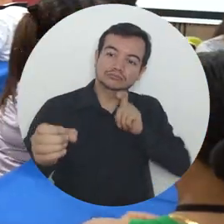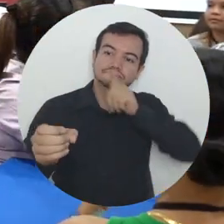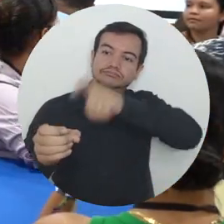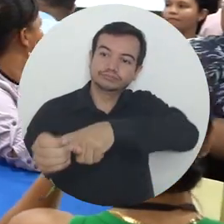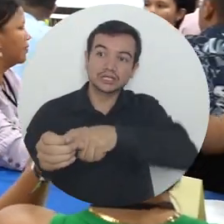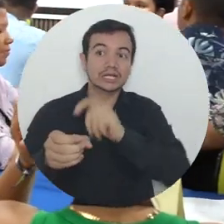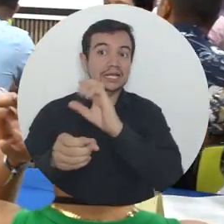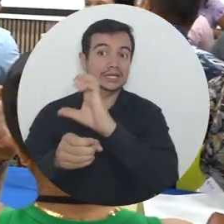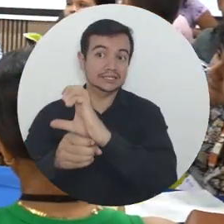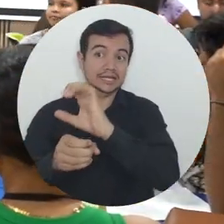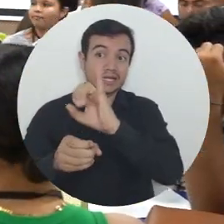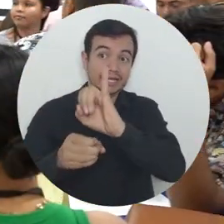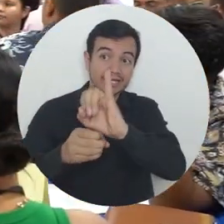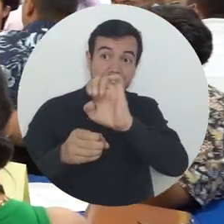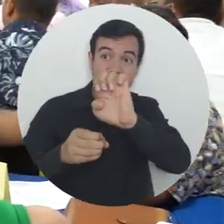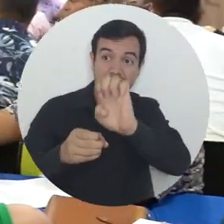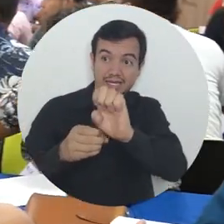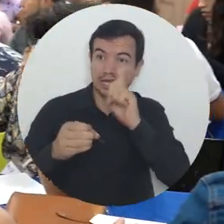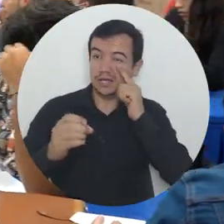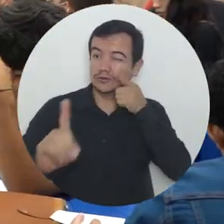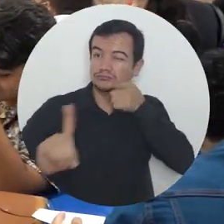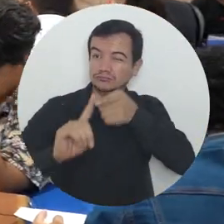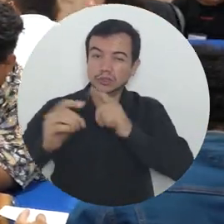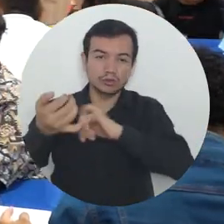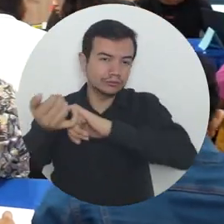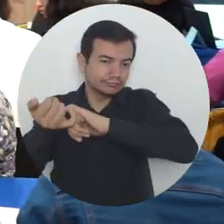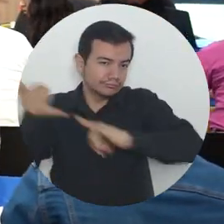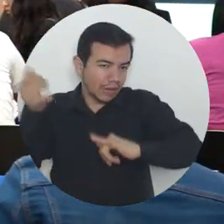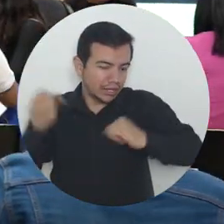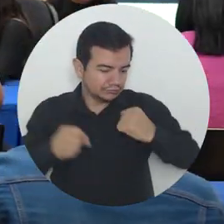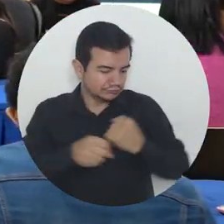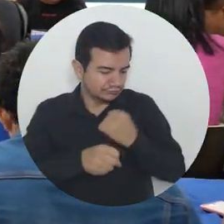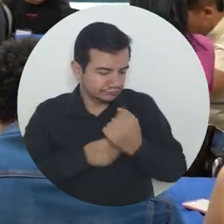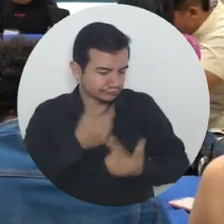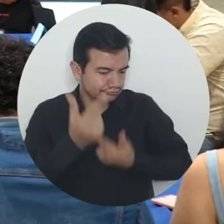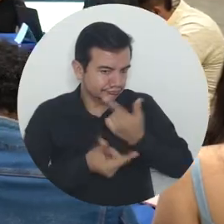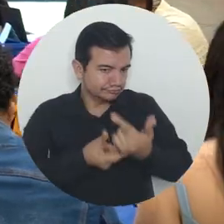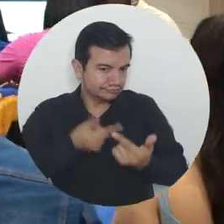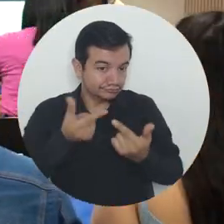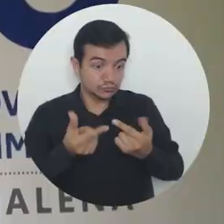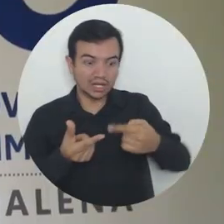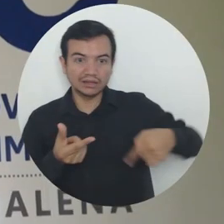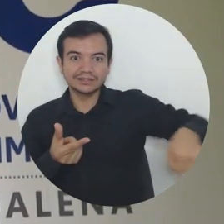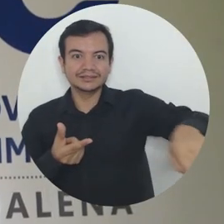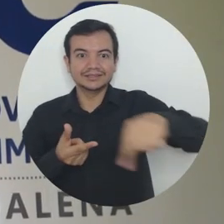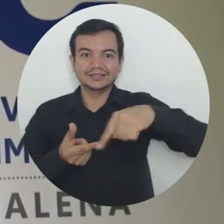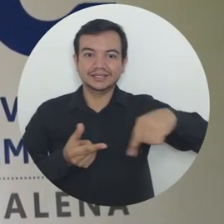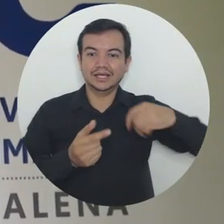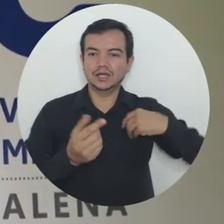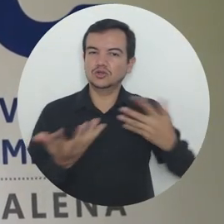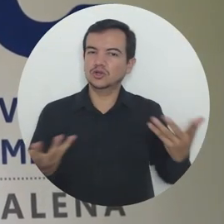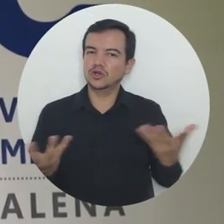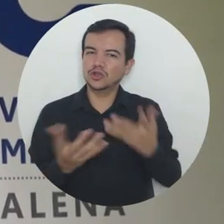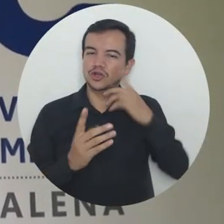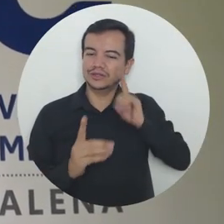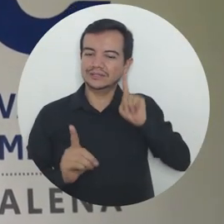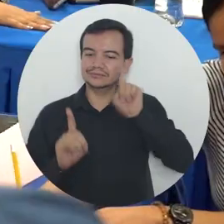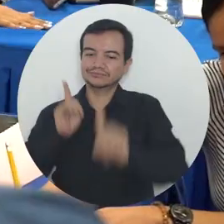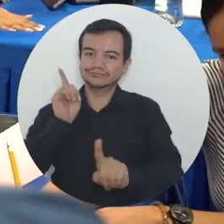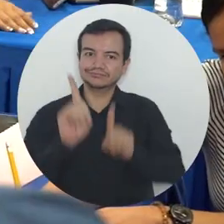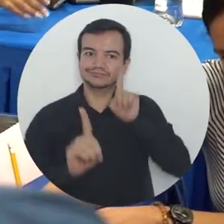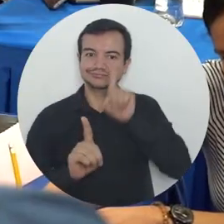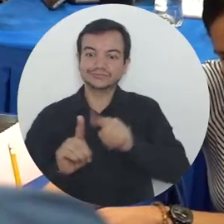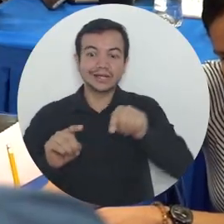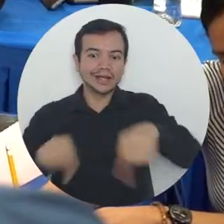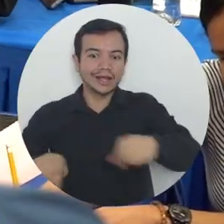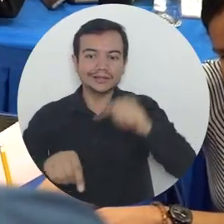Para mostrar y darle forma a sus ideas de negocio y lograr ser privilegiados con la incorporación al Centro de Innovación y Emprendimiento